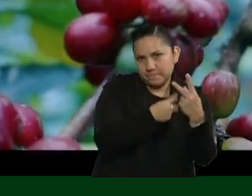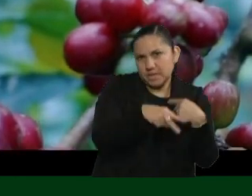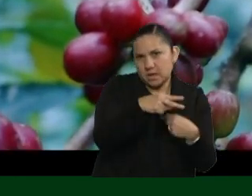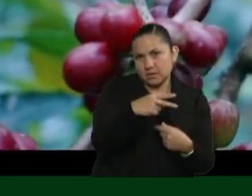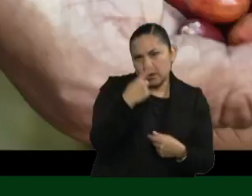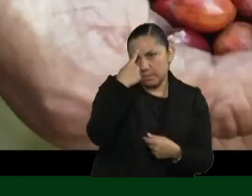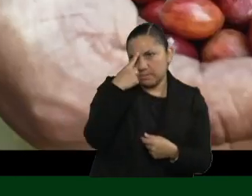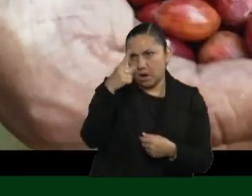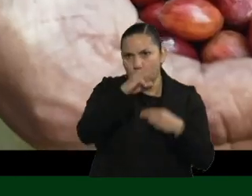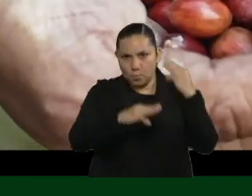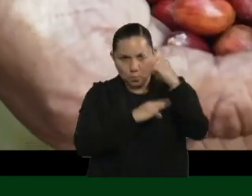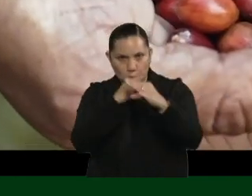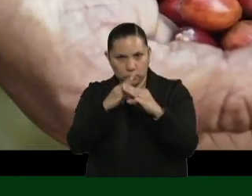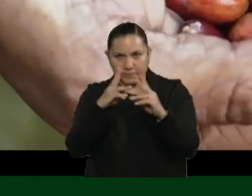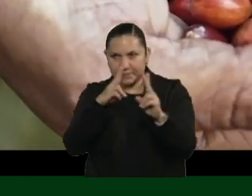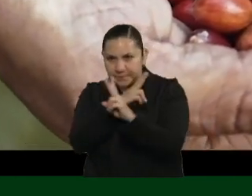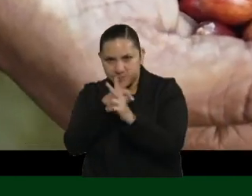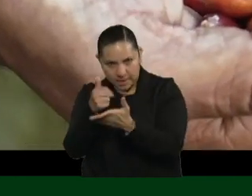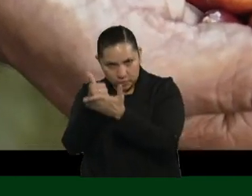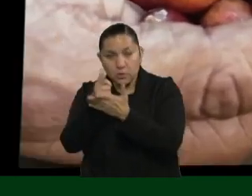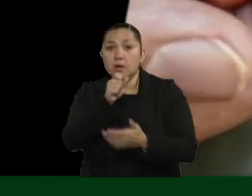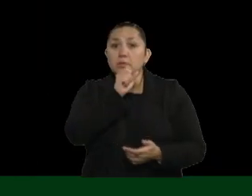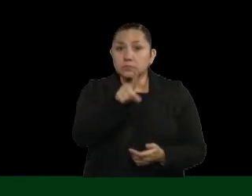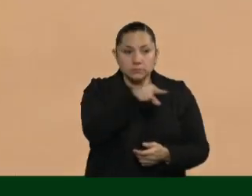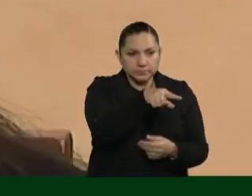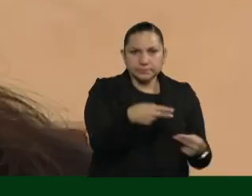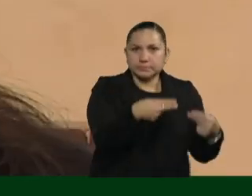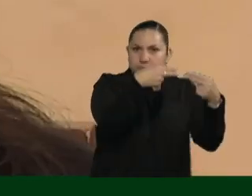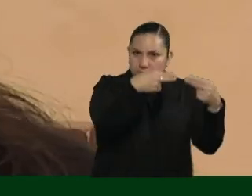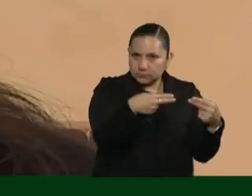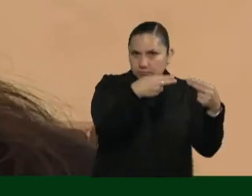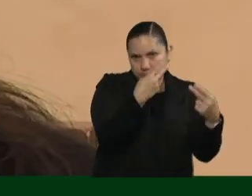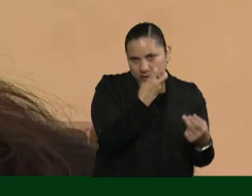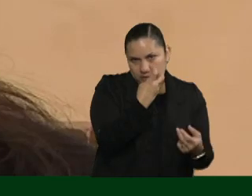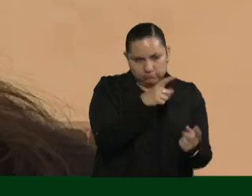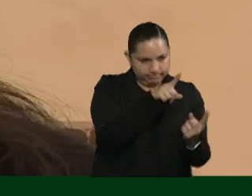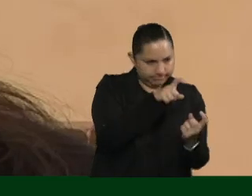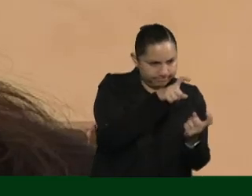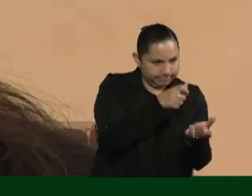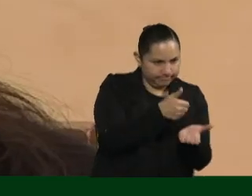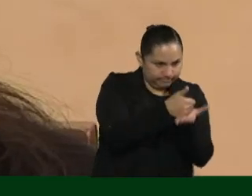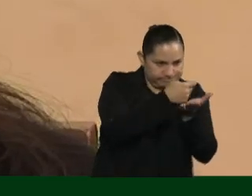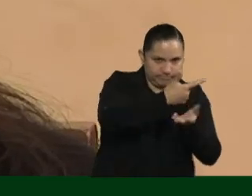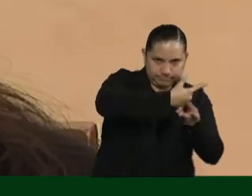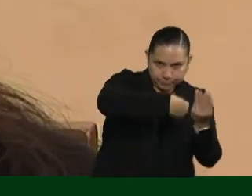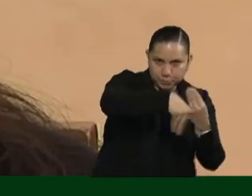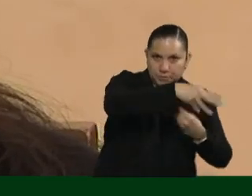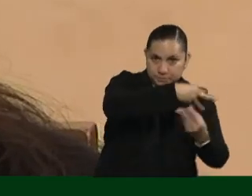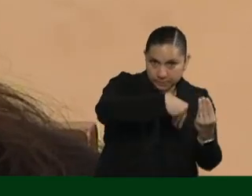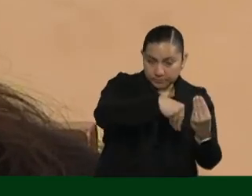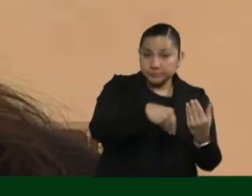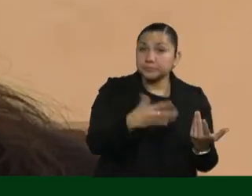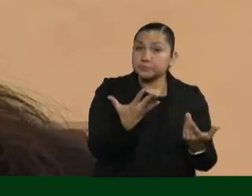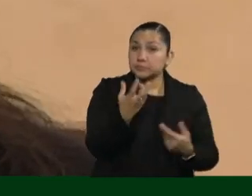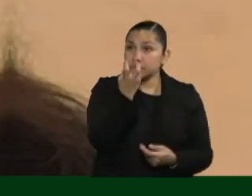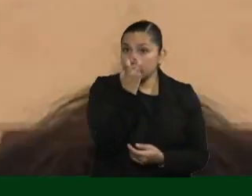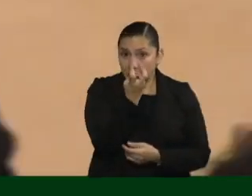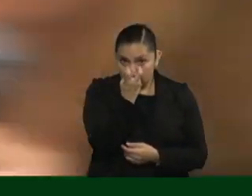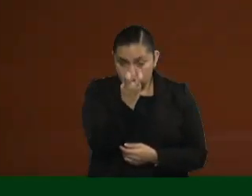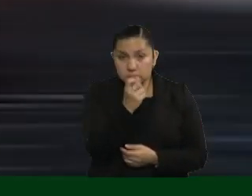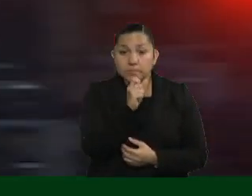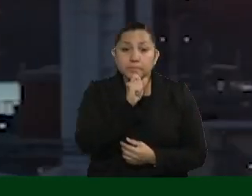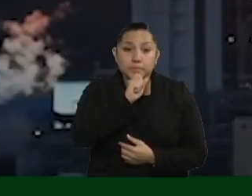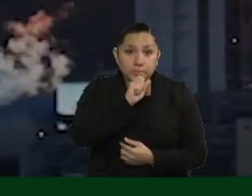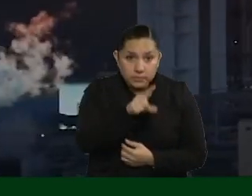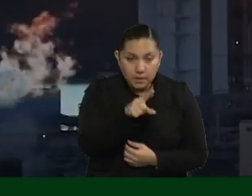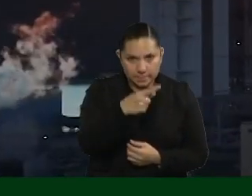en las productores locales. Las conservaciones en sí mismas hay que ponerlas junto también al bienestar